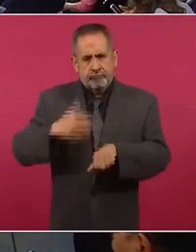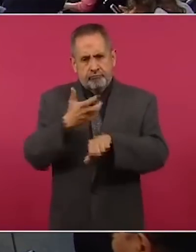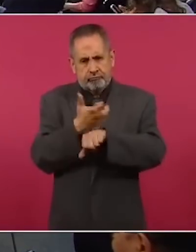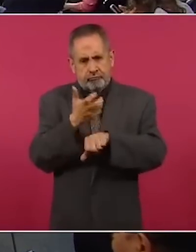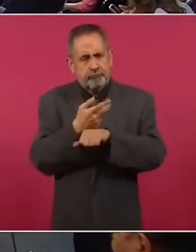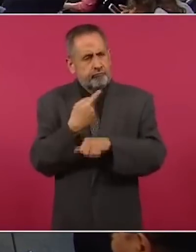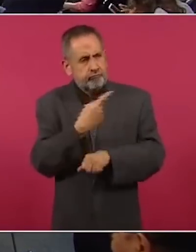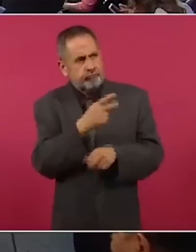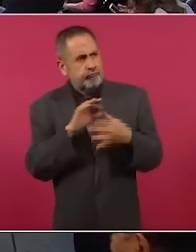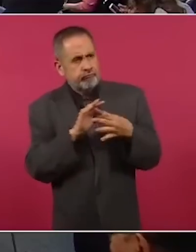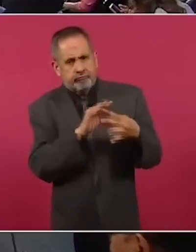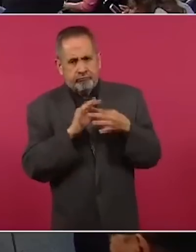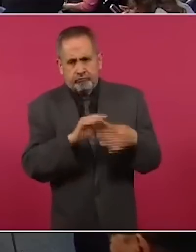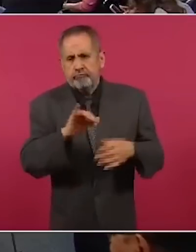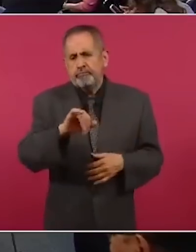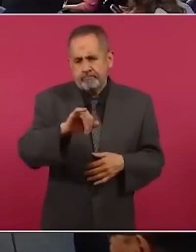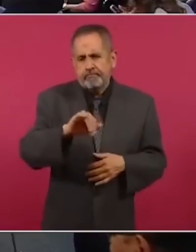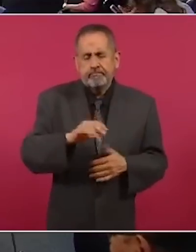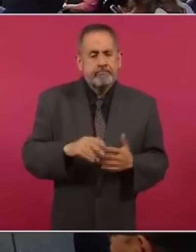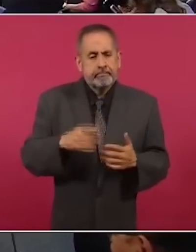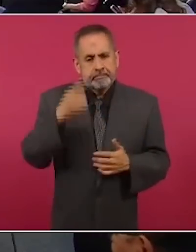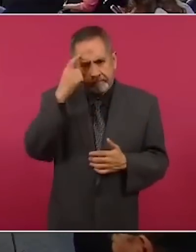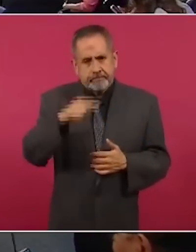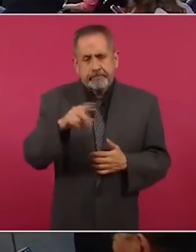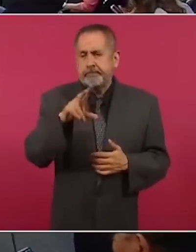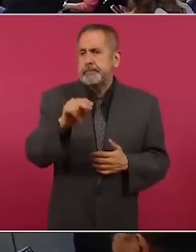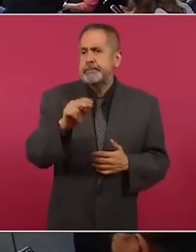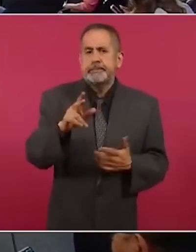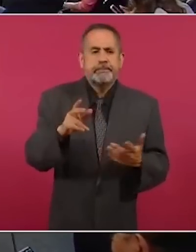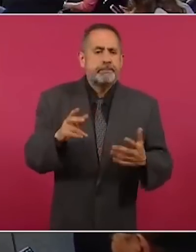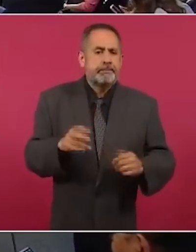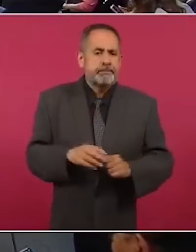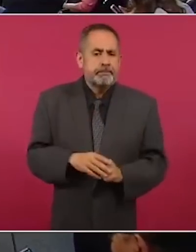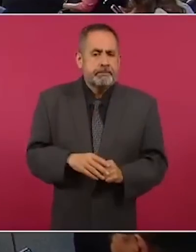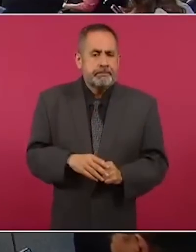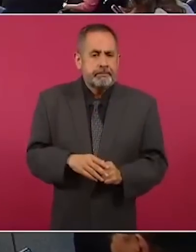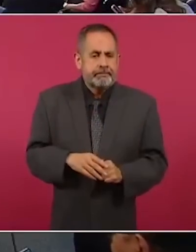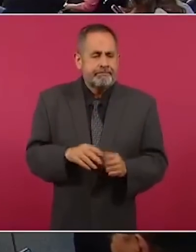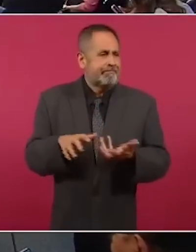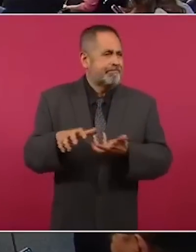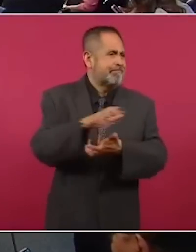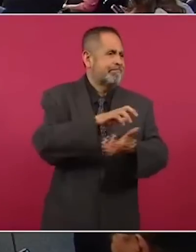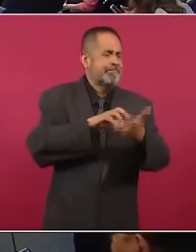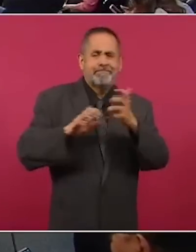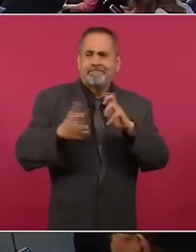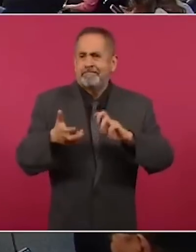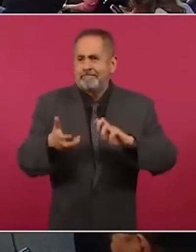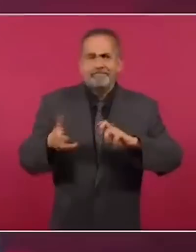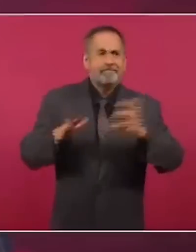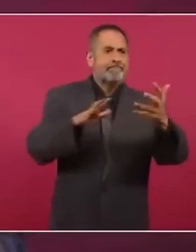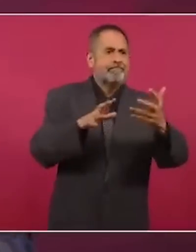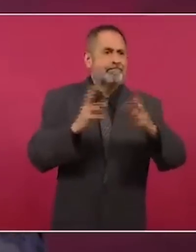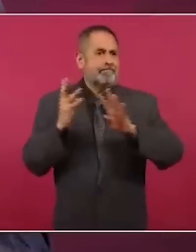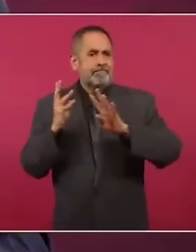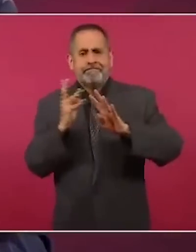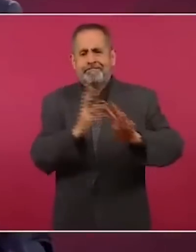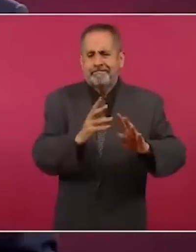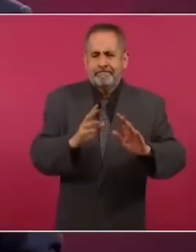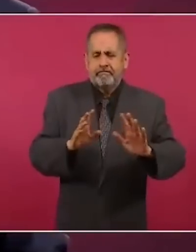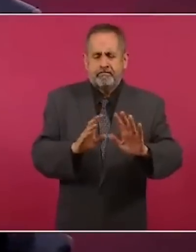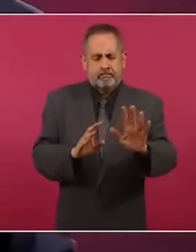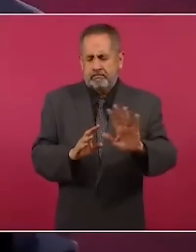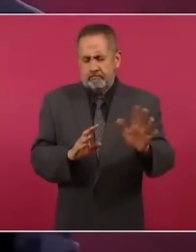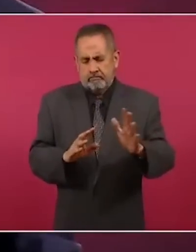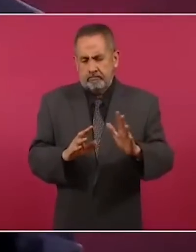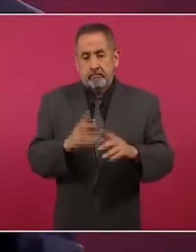Estados Unidos para que no haya caos y mucho